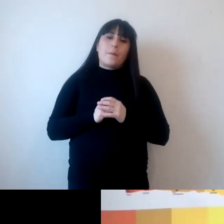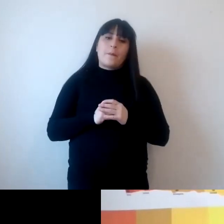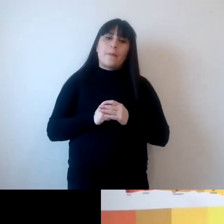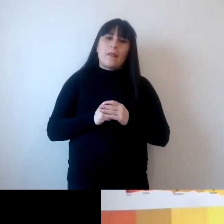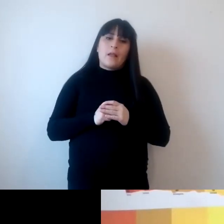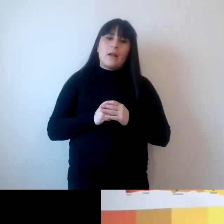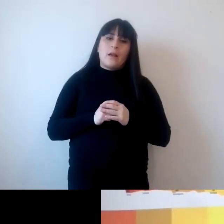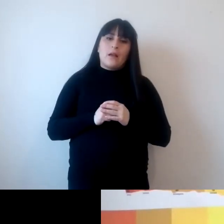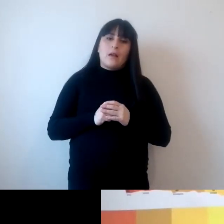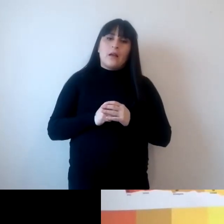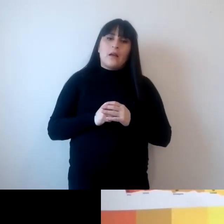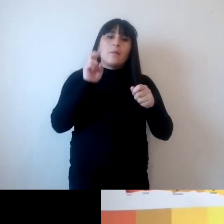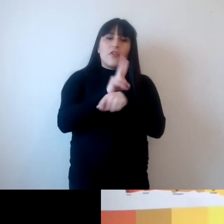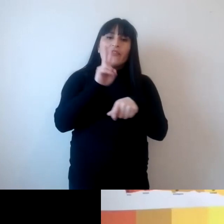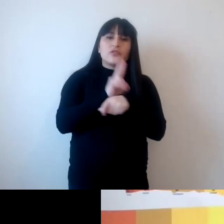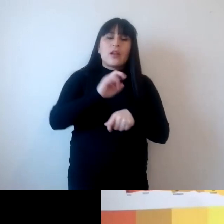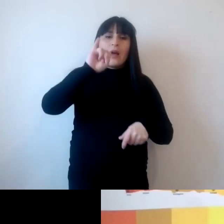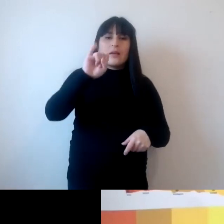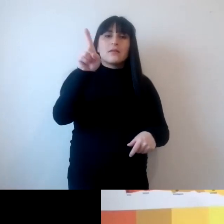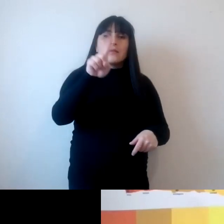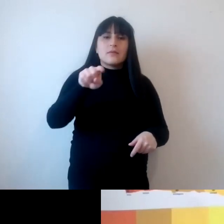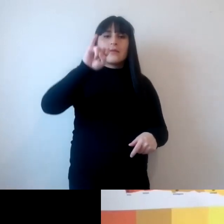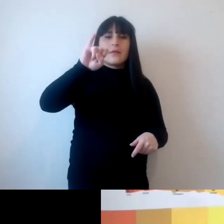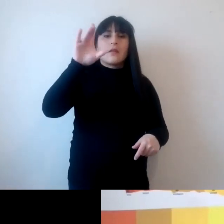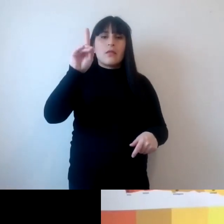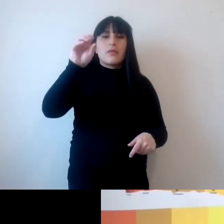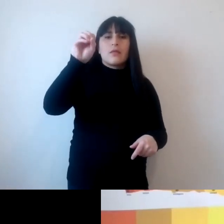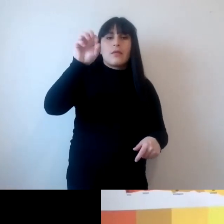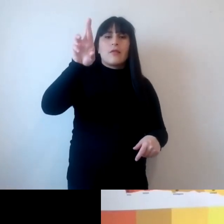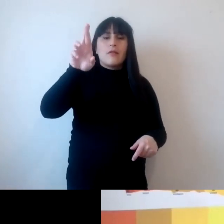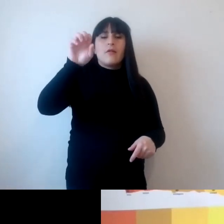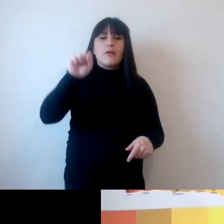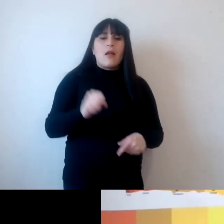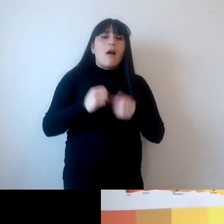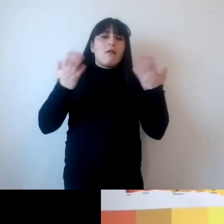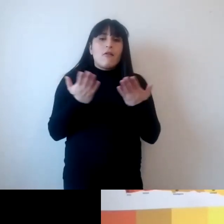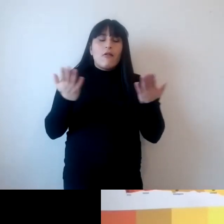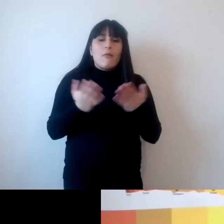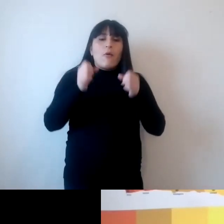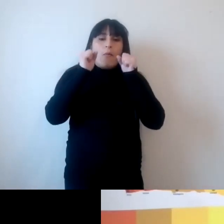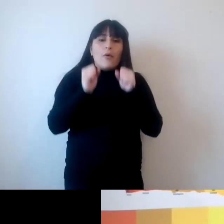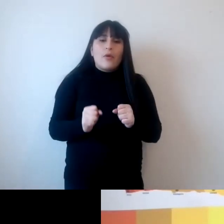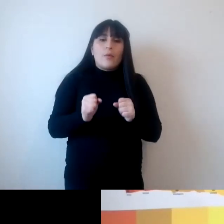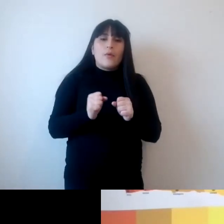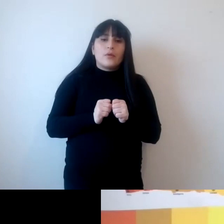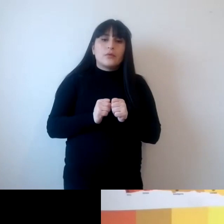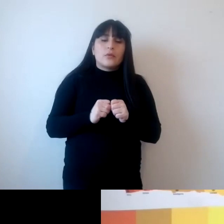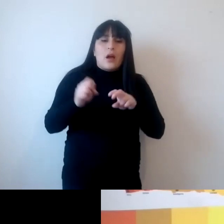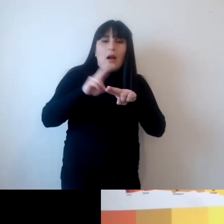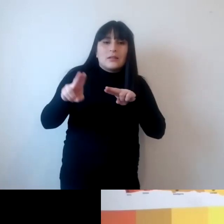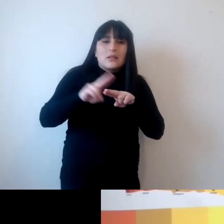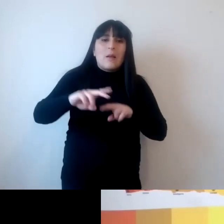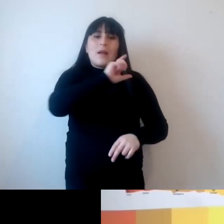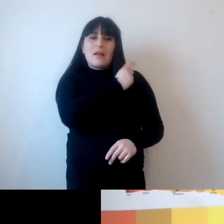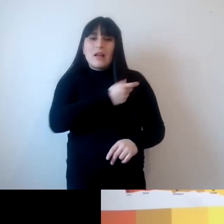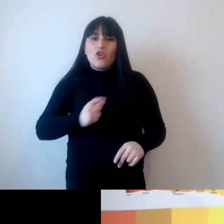la profesora Isidora Báez desde Quillota dice quisiera preguntarle cómo podemos actuar frente a esta situación para que los gobiernos se hagan cargo